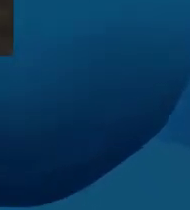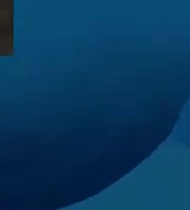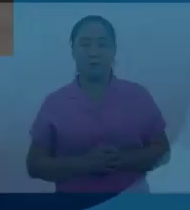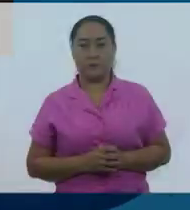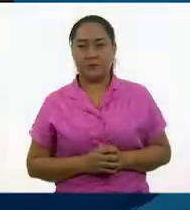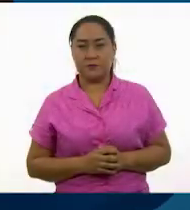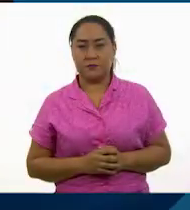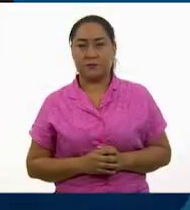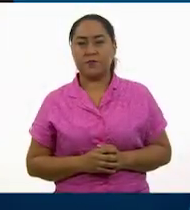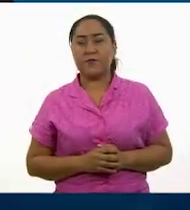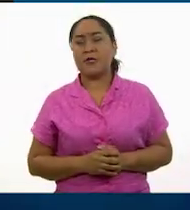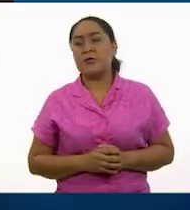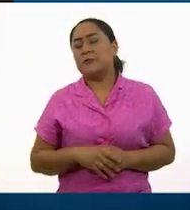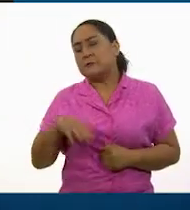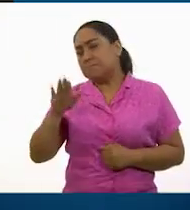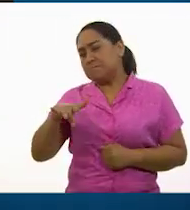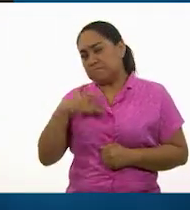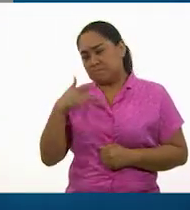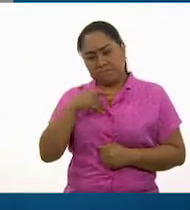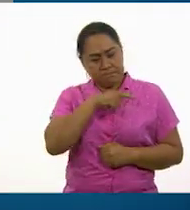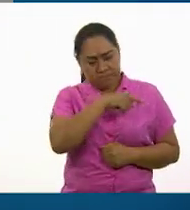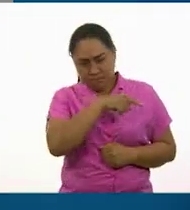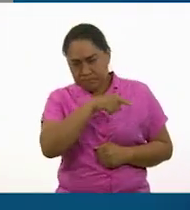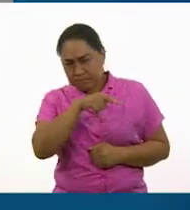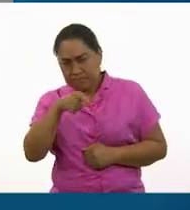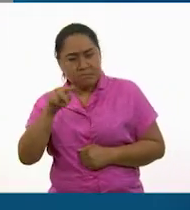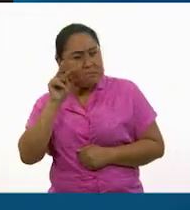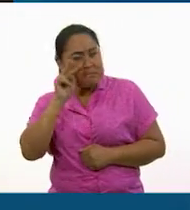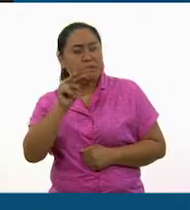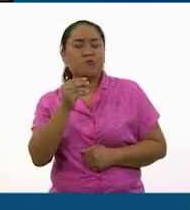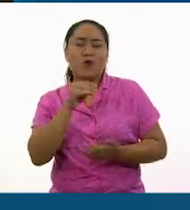¿Quién te parece de todas estas personas la más solidaria?